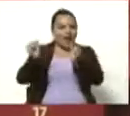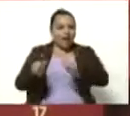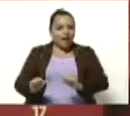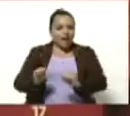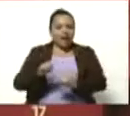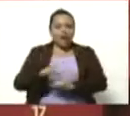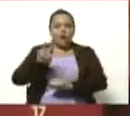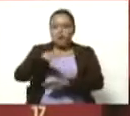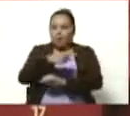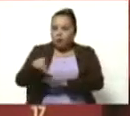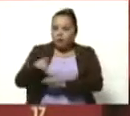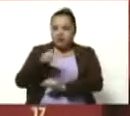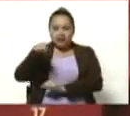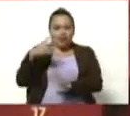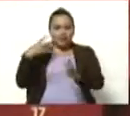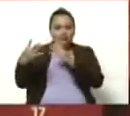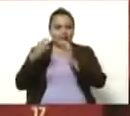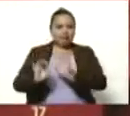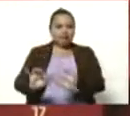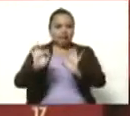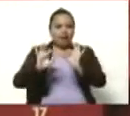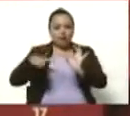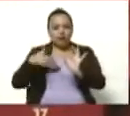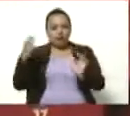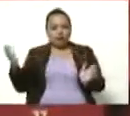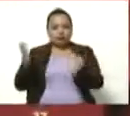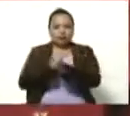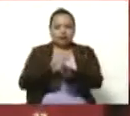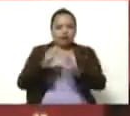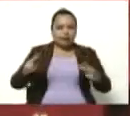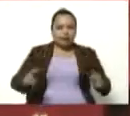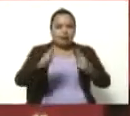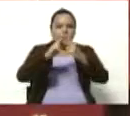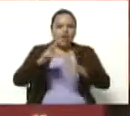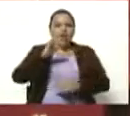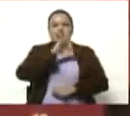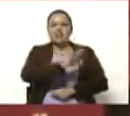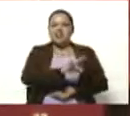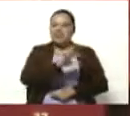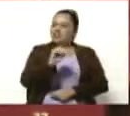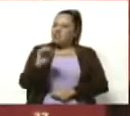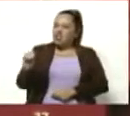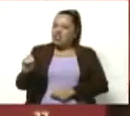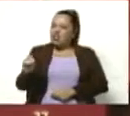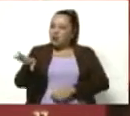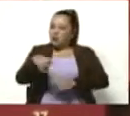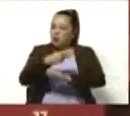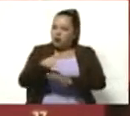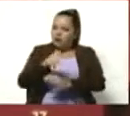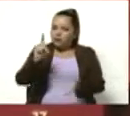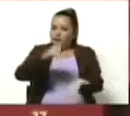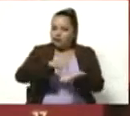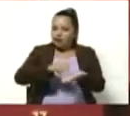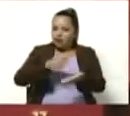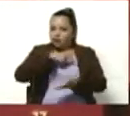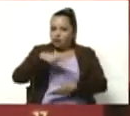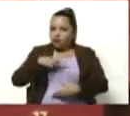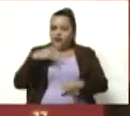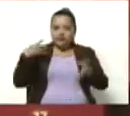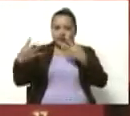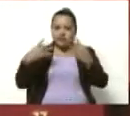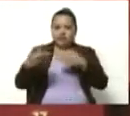y este festival en particular logró reunir de los 300 y tantos poetas que concurrieron a nuestro festival,